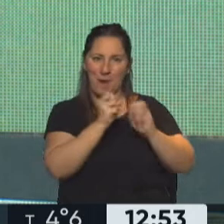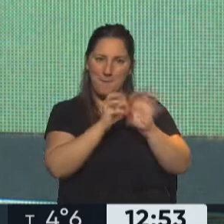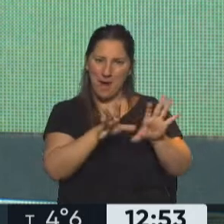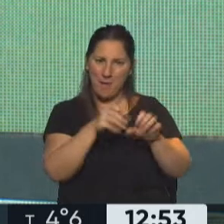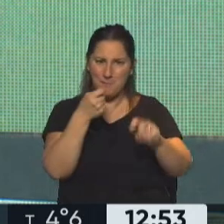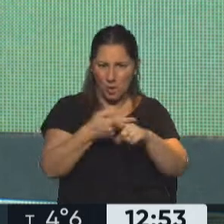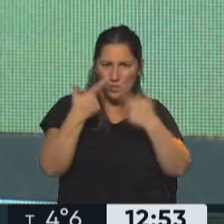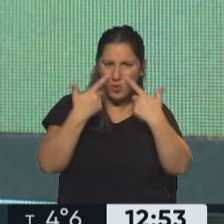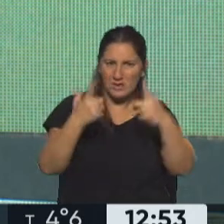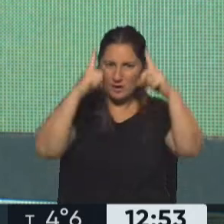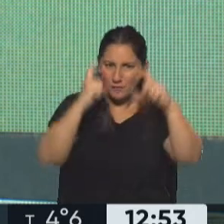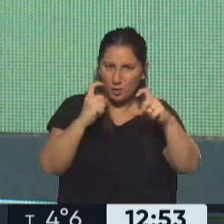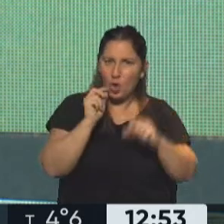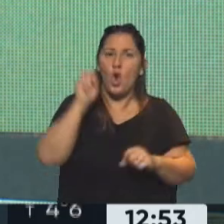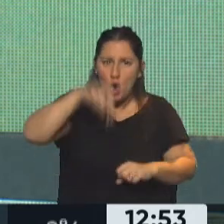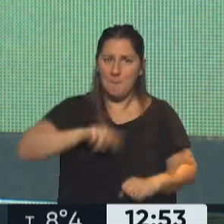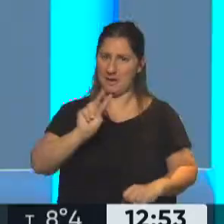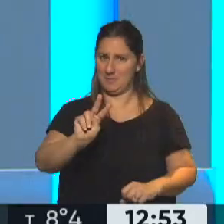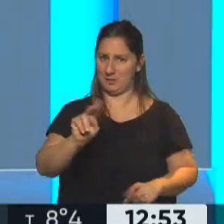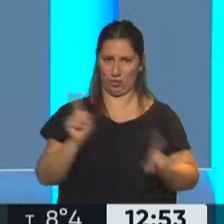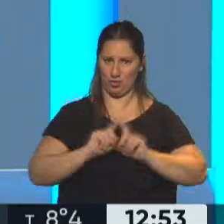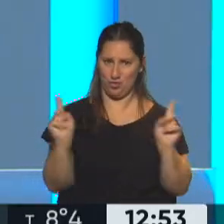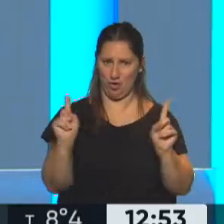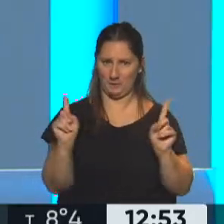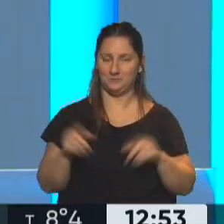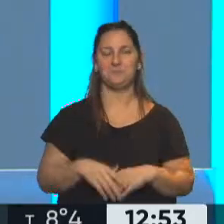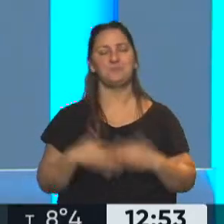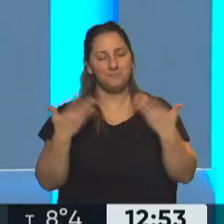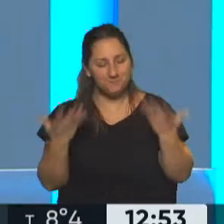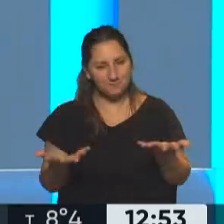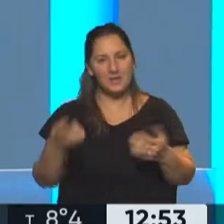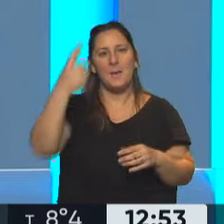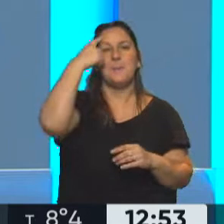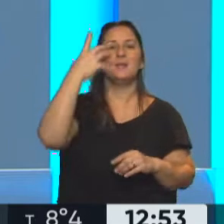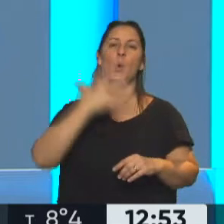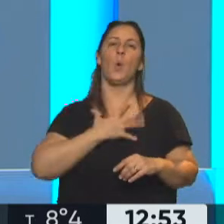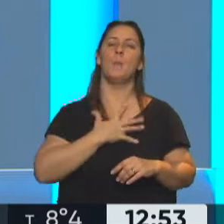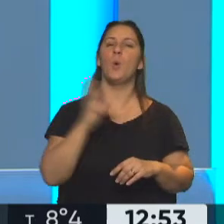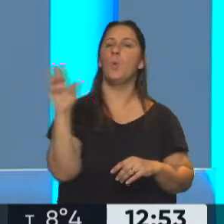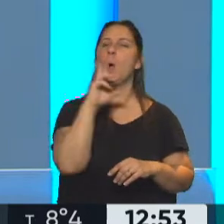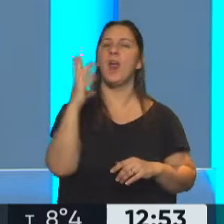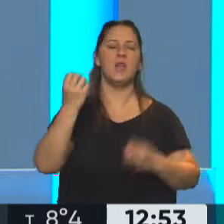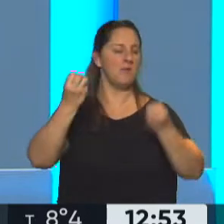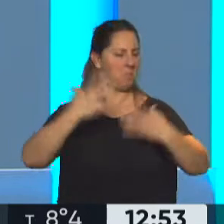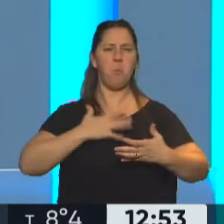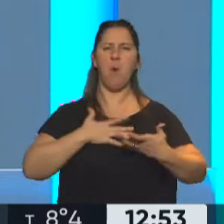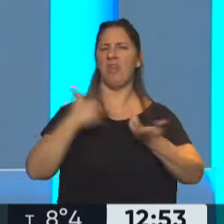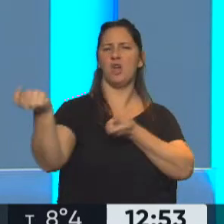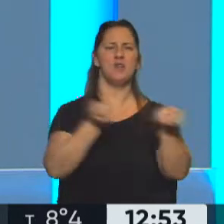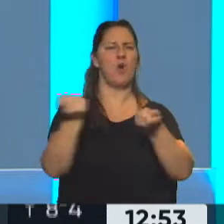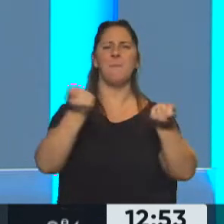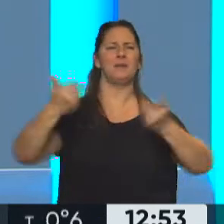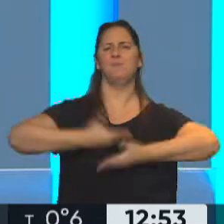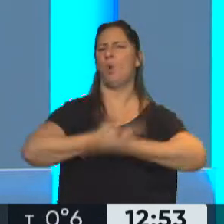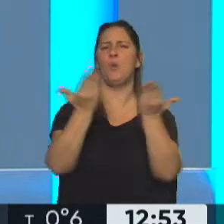el insulto del que está mirando. Lo que pasa es que volvemos a lo mismo, ¿no? Se cree que el cuerpo de la mujer es un bien público disponible para todo el